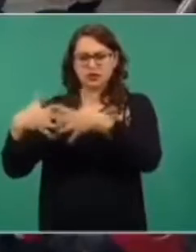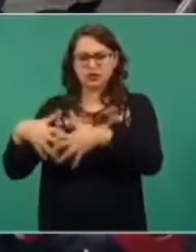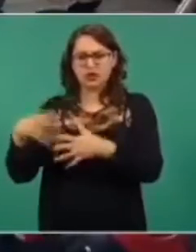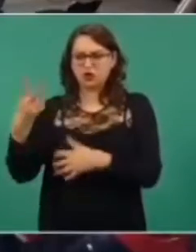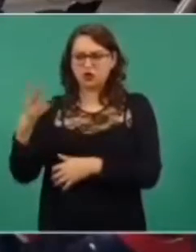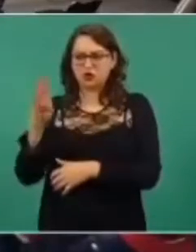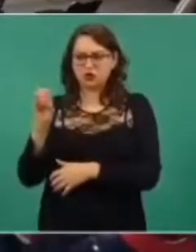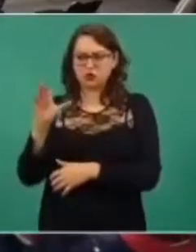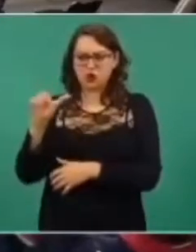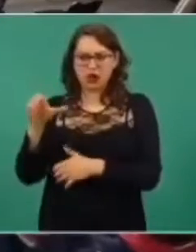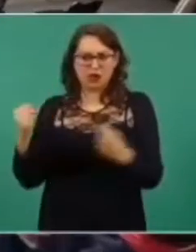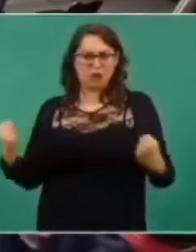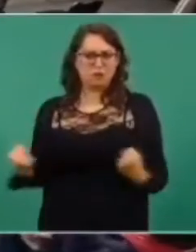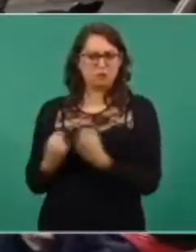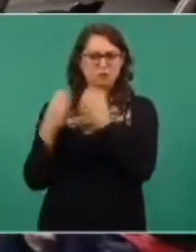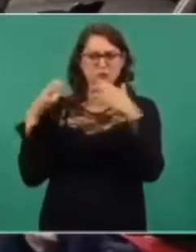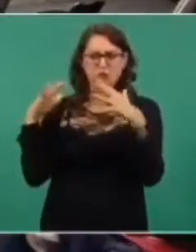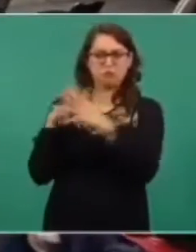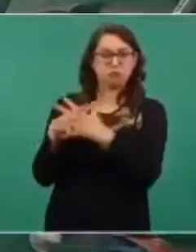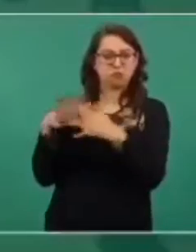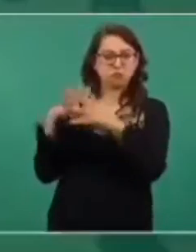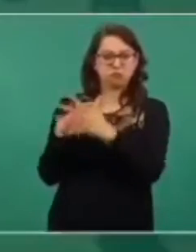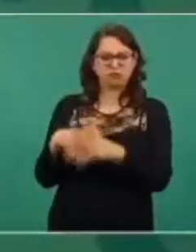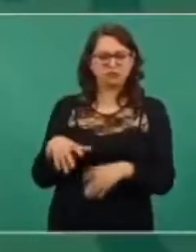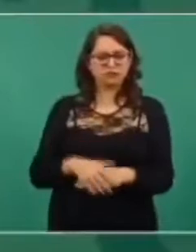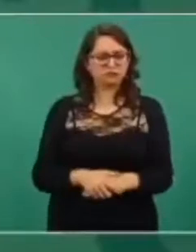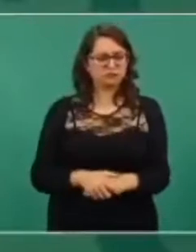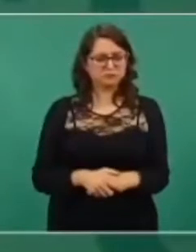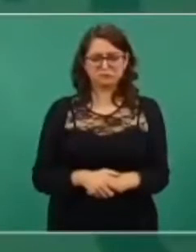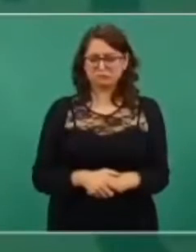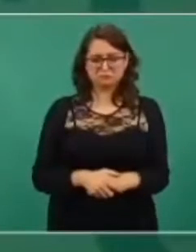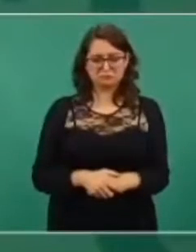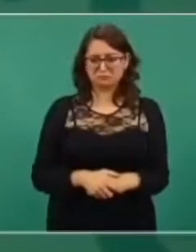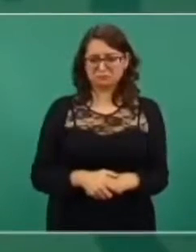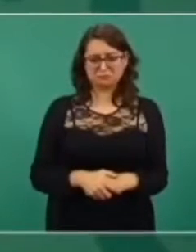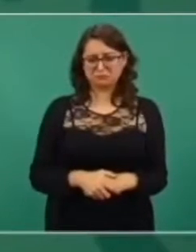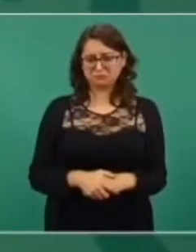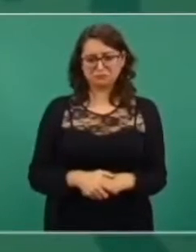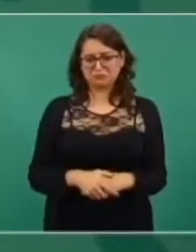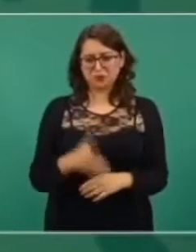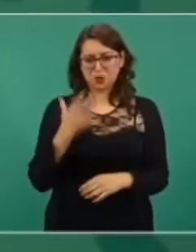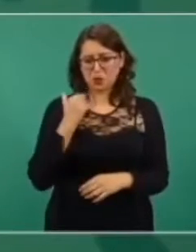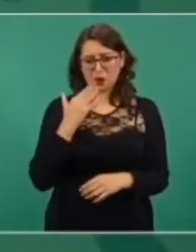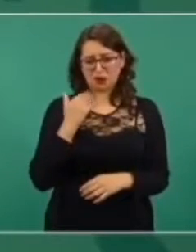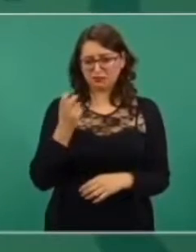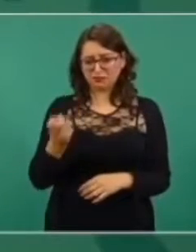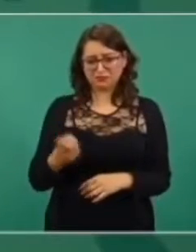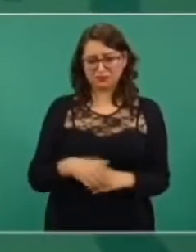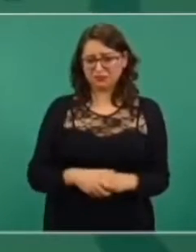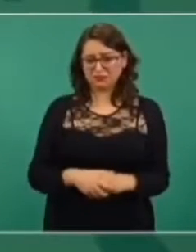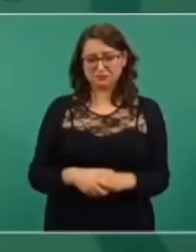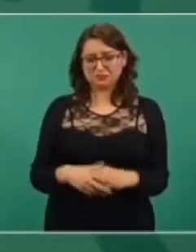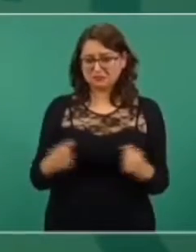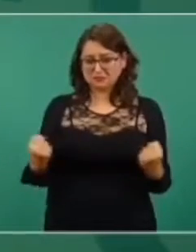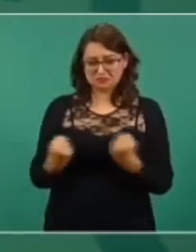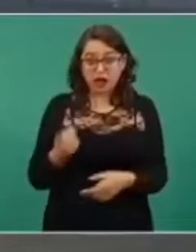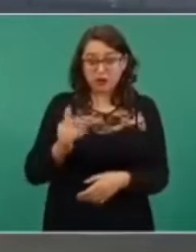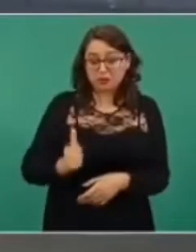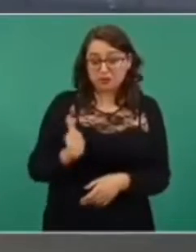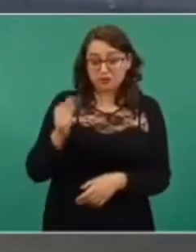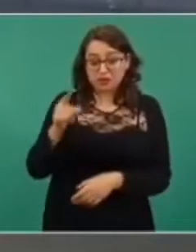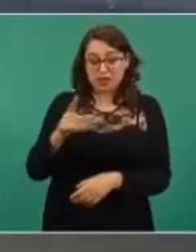No, no hay, digo, no hay nada grave en cuanto a confrontación,